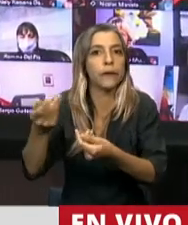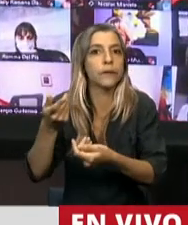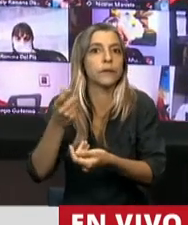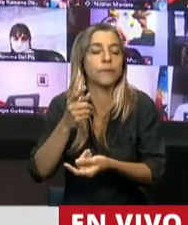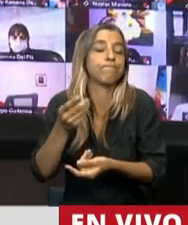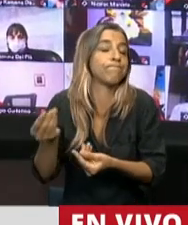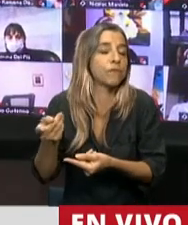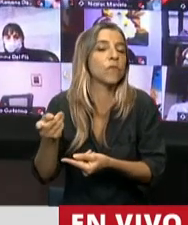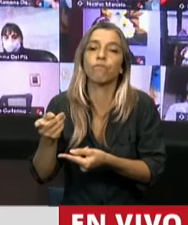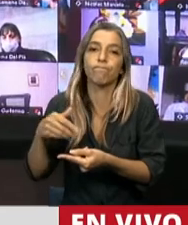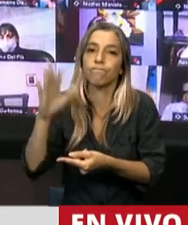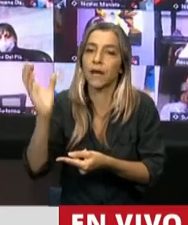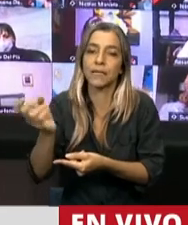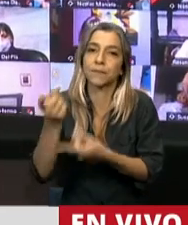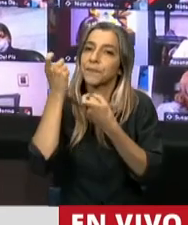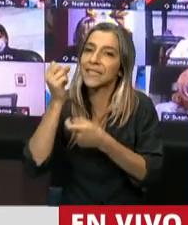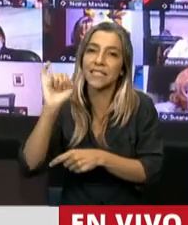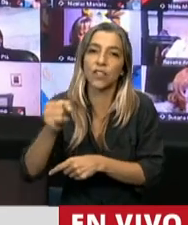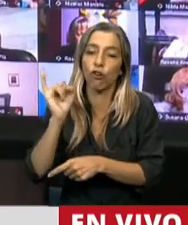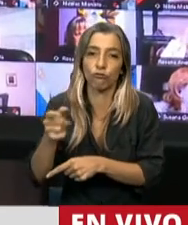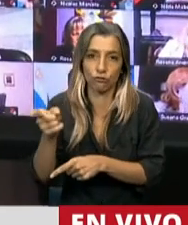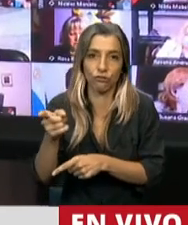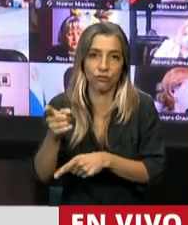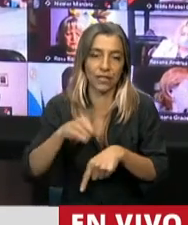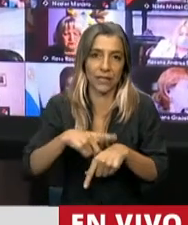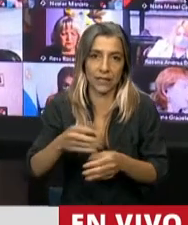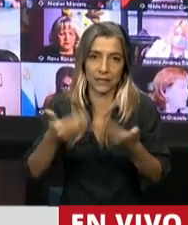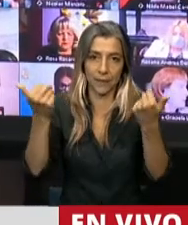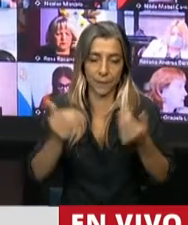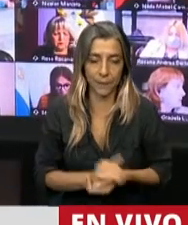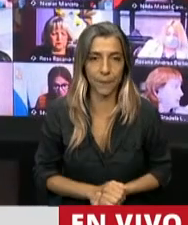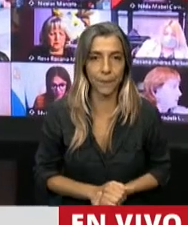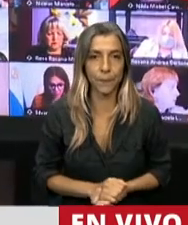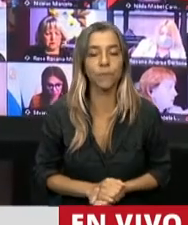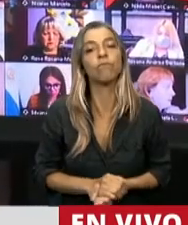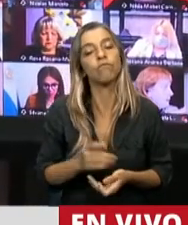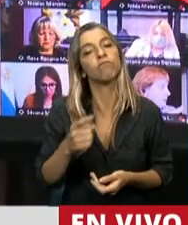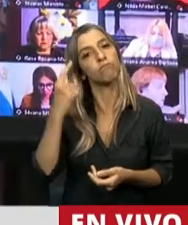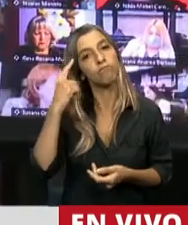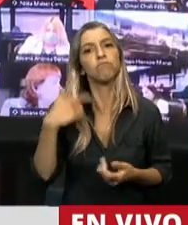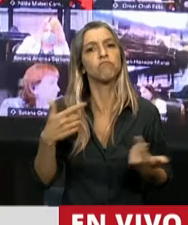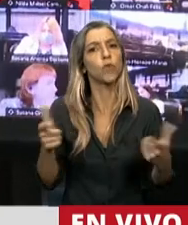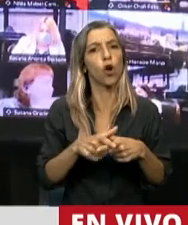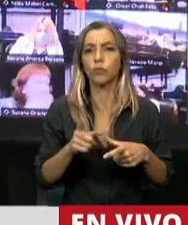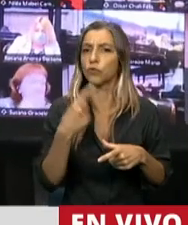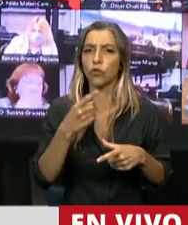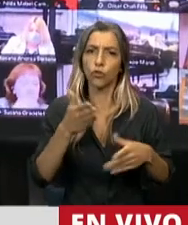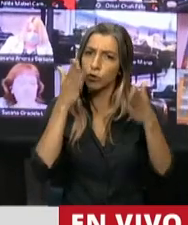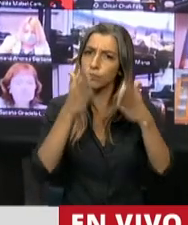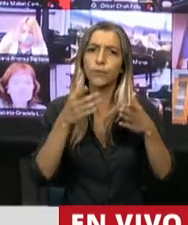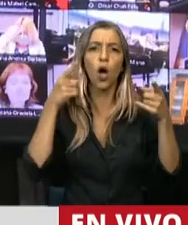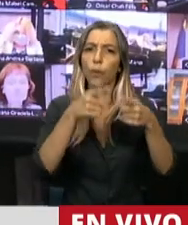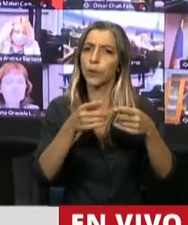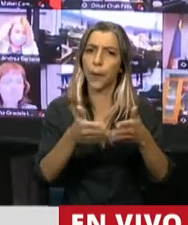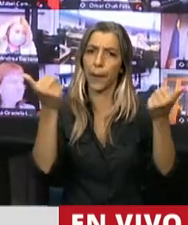que tener en cuenta que debe haber un esfuerzo compartido. El espíritu que primó en la comisión fue la inmediatez, y este dictamen lo